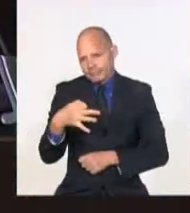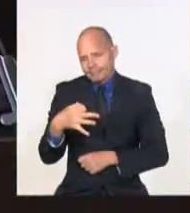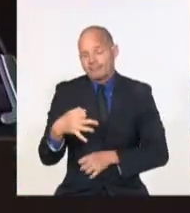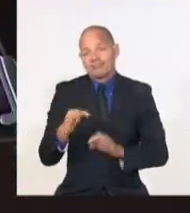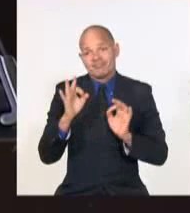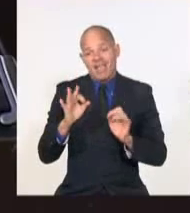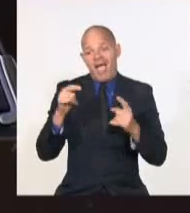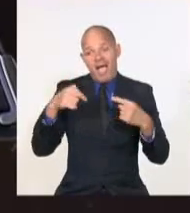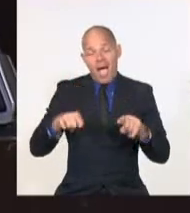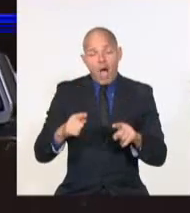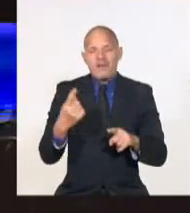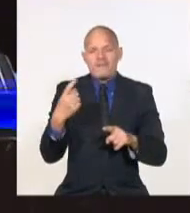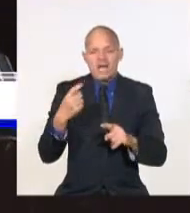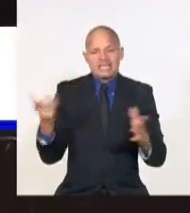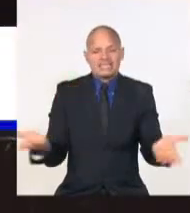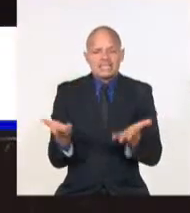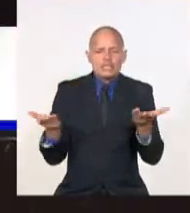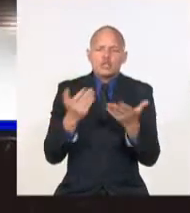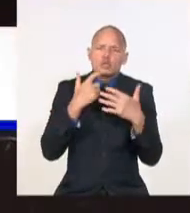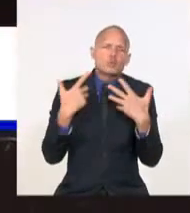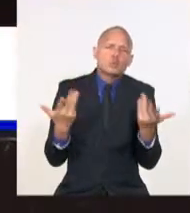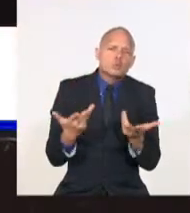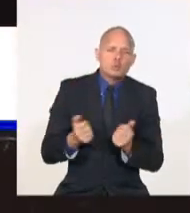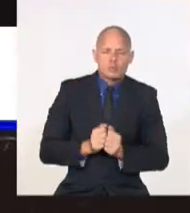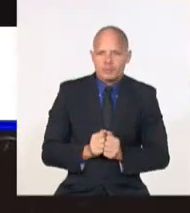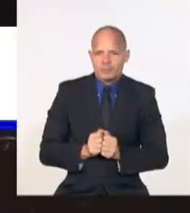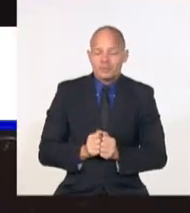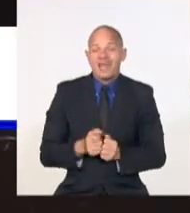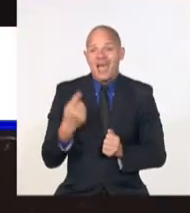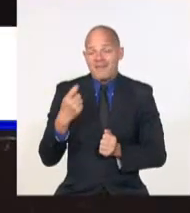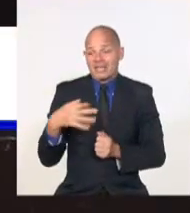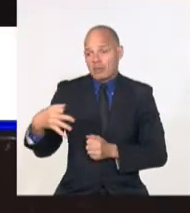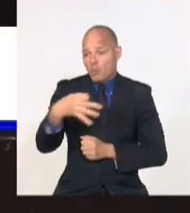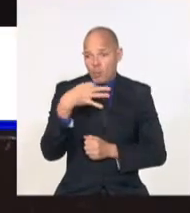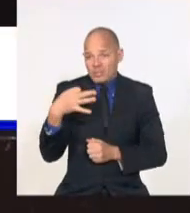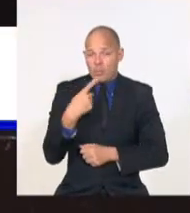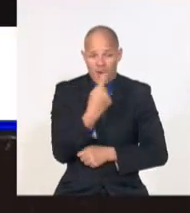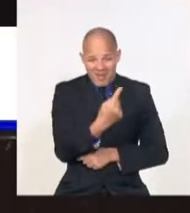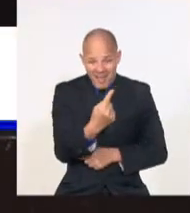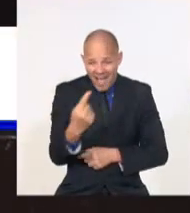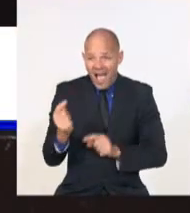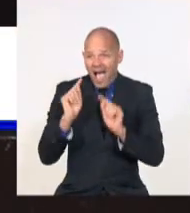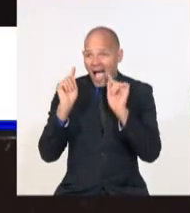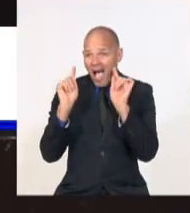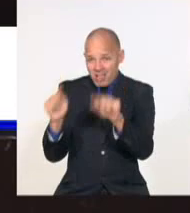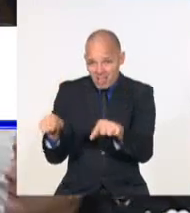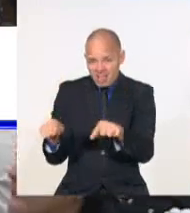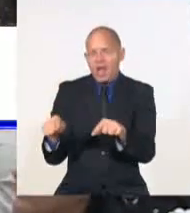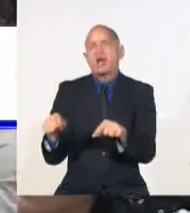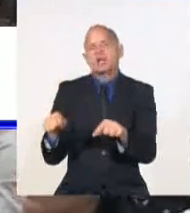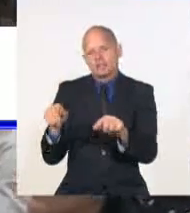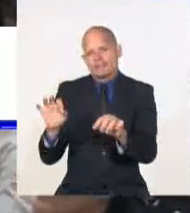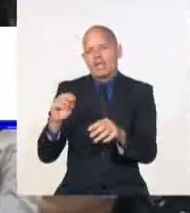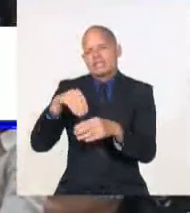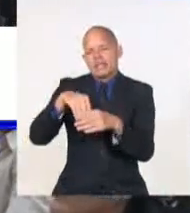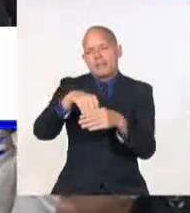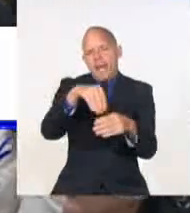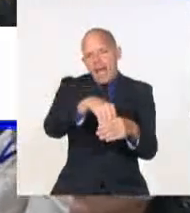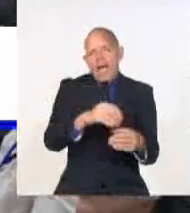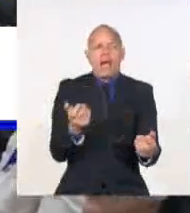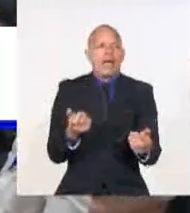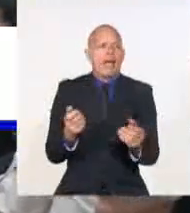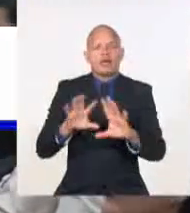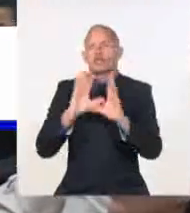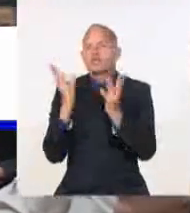haya desarrollo local y haya autonomía municipal, tenemos que tener los sistemas productivos locales robustos de cada municipio, con todos los